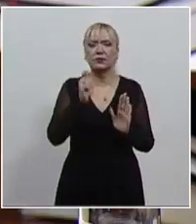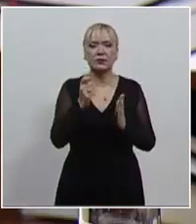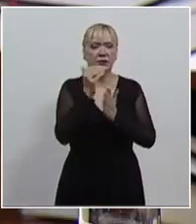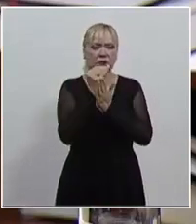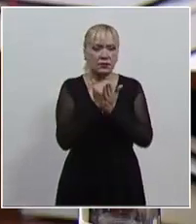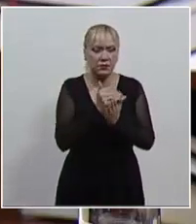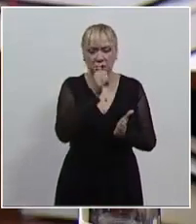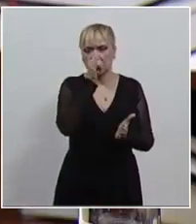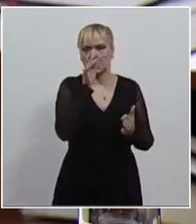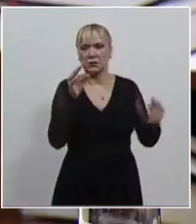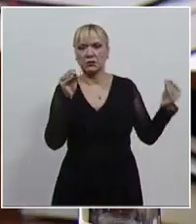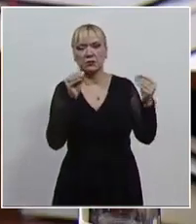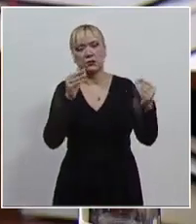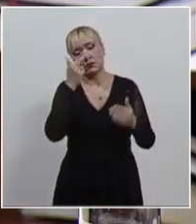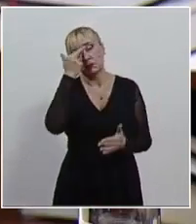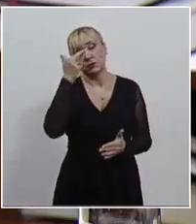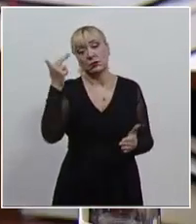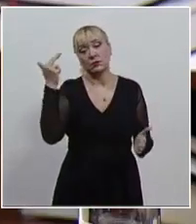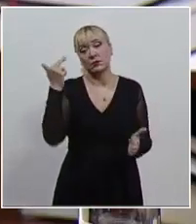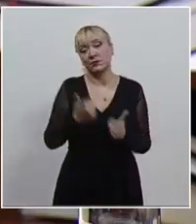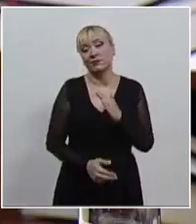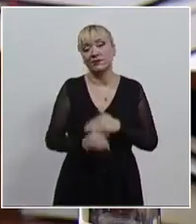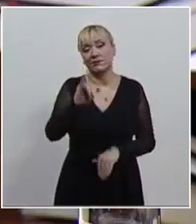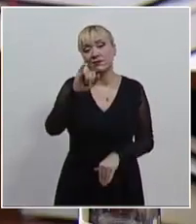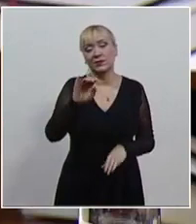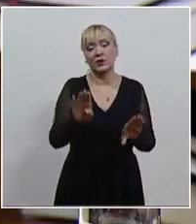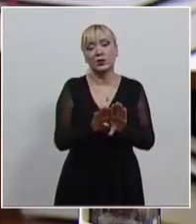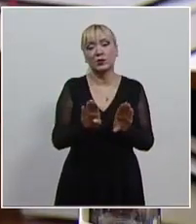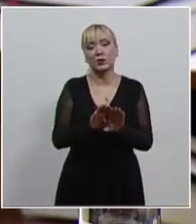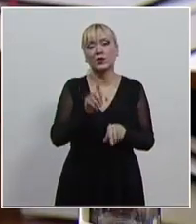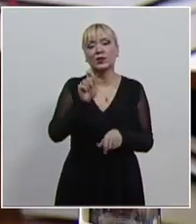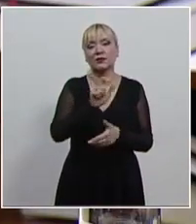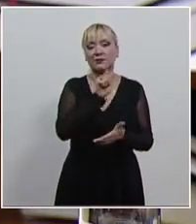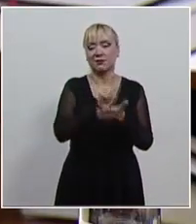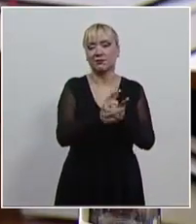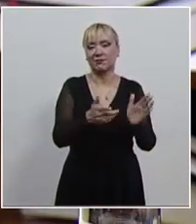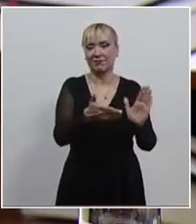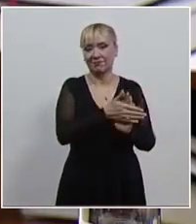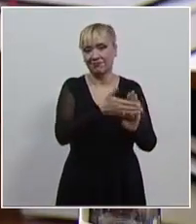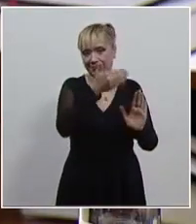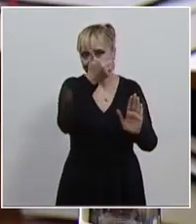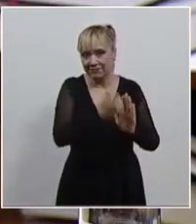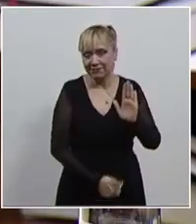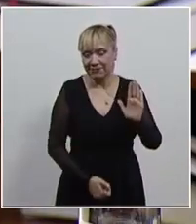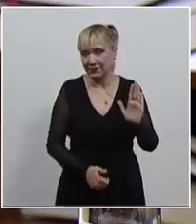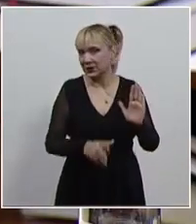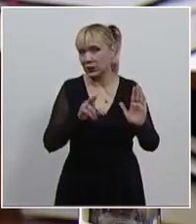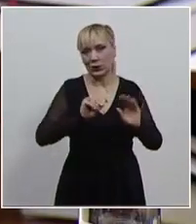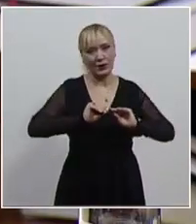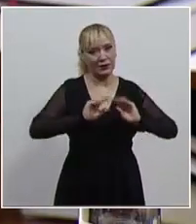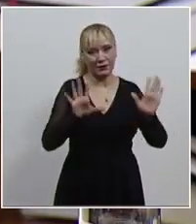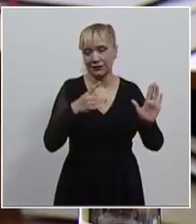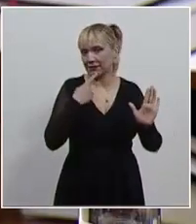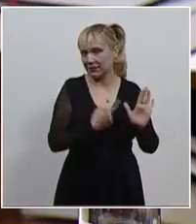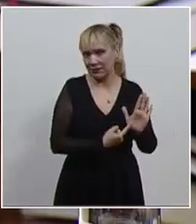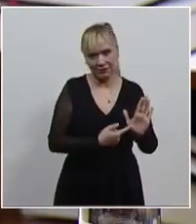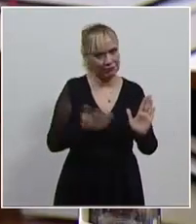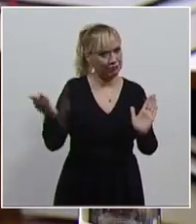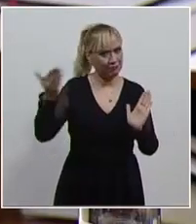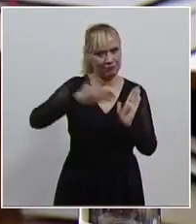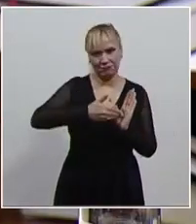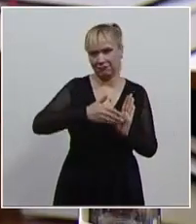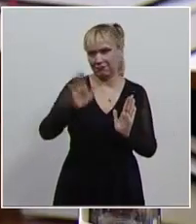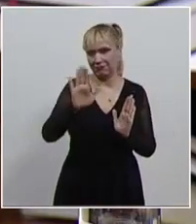impugnados resultan violatorios del principio de seguridad jurídica, pues la infracción no se relaciona ni condiciona a la